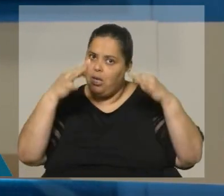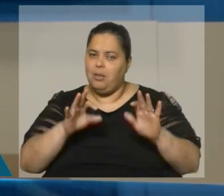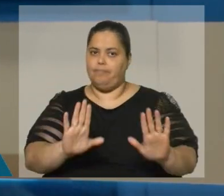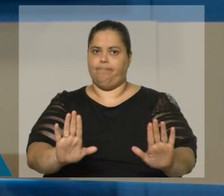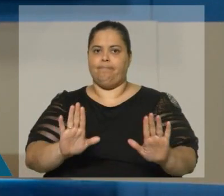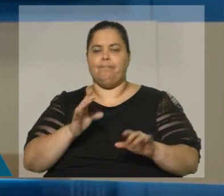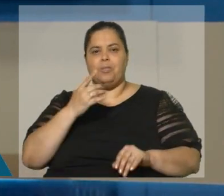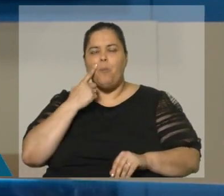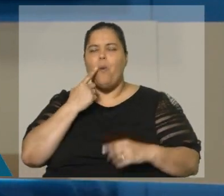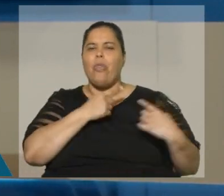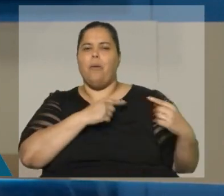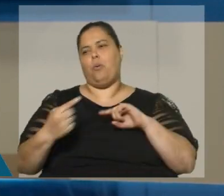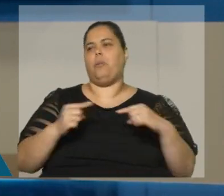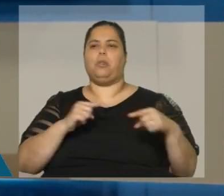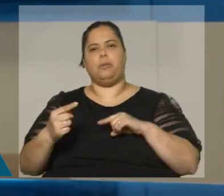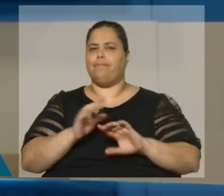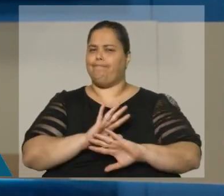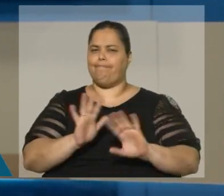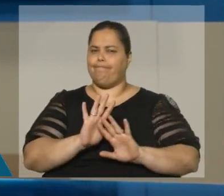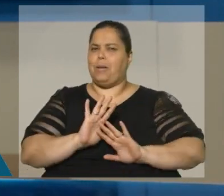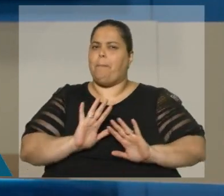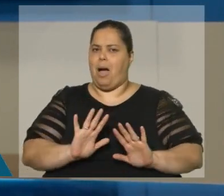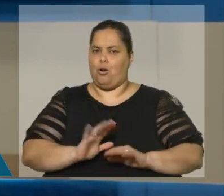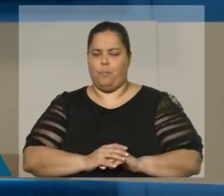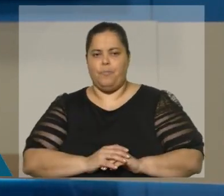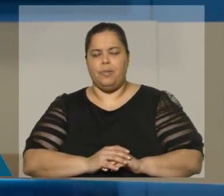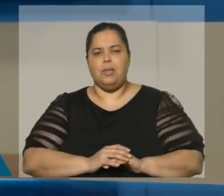esa disputa, por lo menos pública.